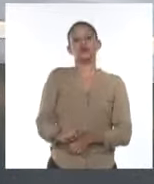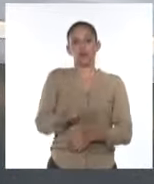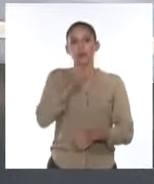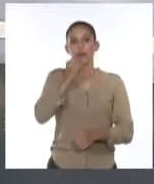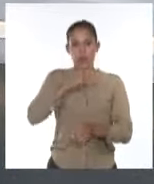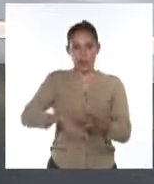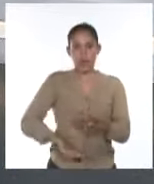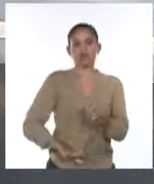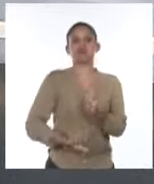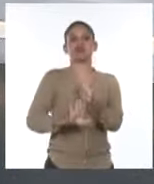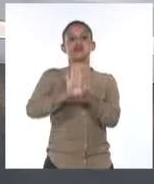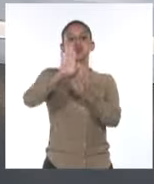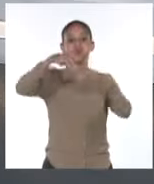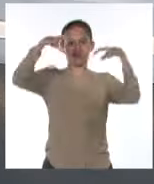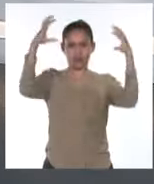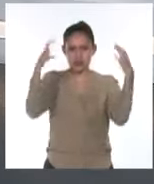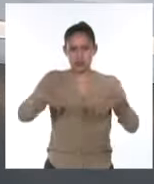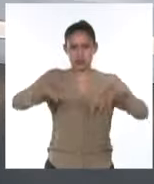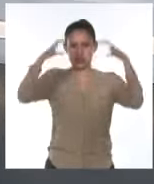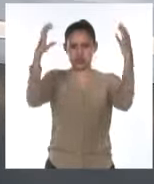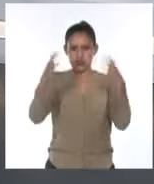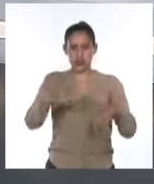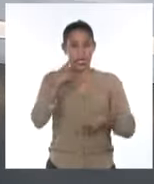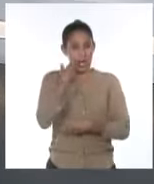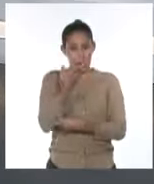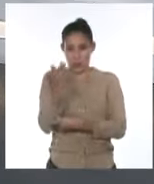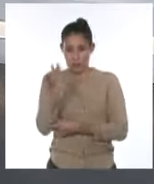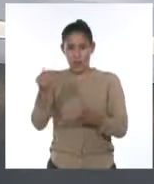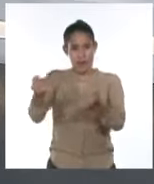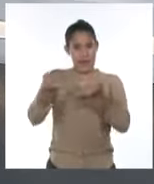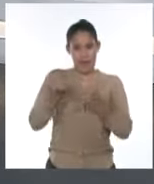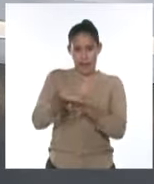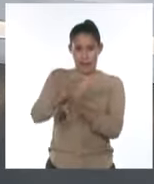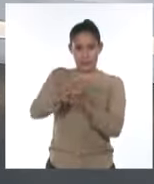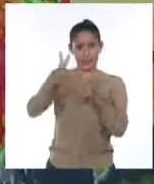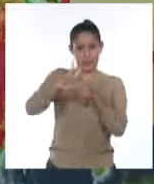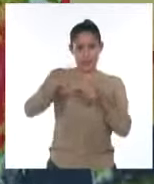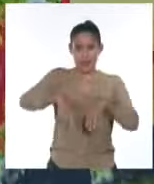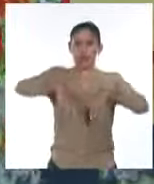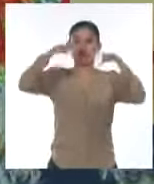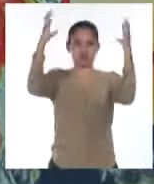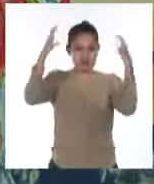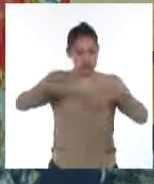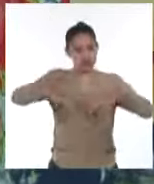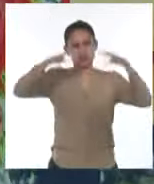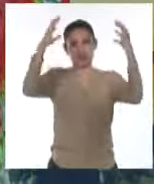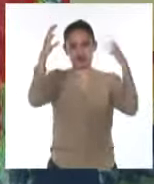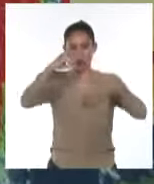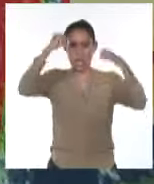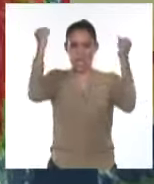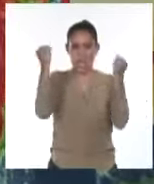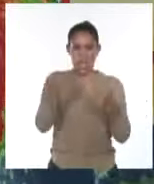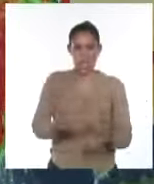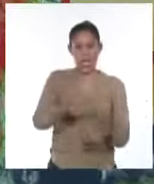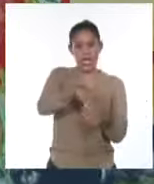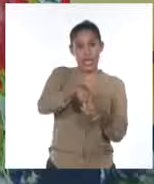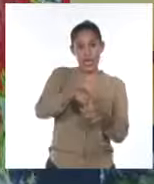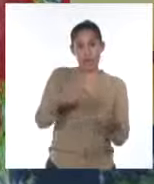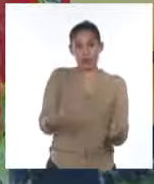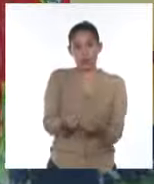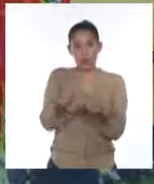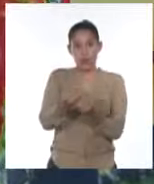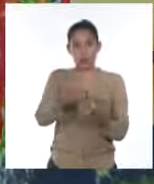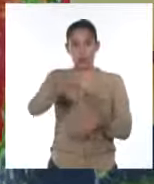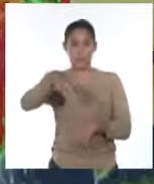chubascos, tormentas eléctricas. Ya ha estado lloviendo, lo hemos visto en los reportajes anteriores en Pinar del Río, también en la Isla de la Juventud. Estas lluvias se van a ir